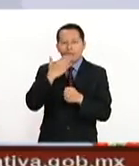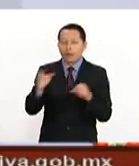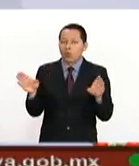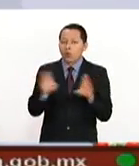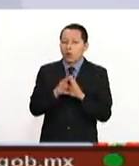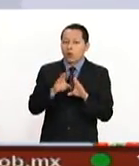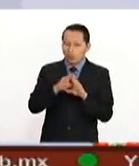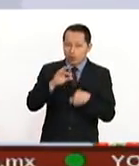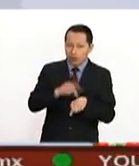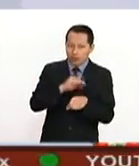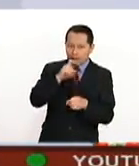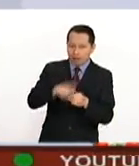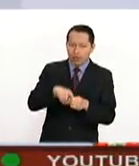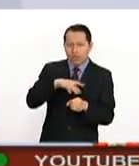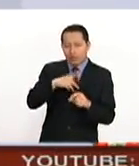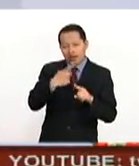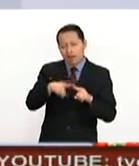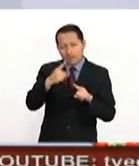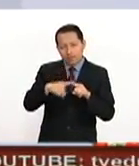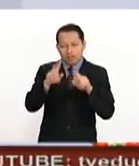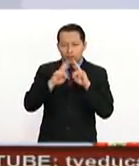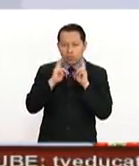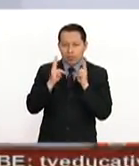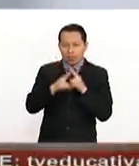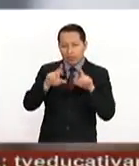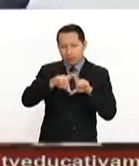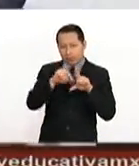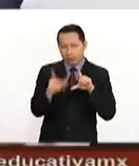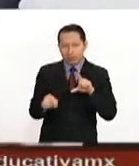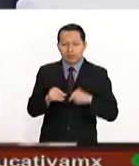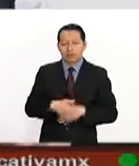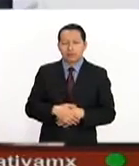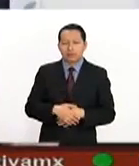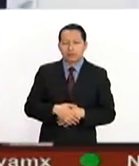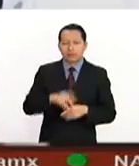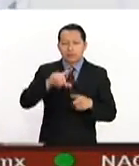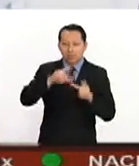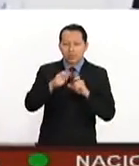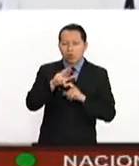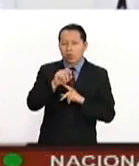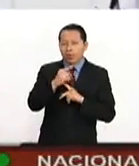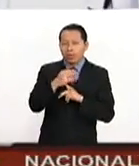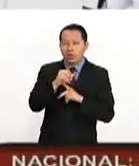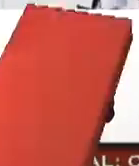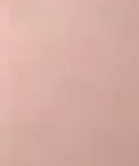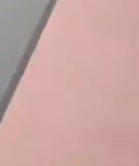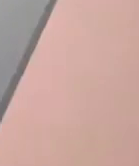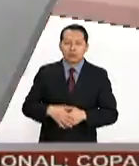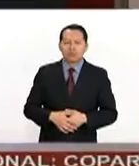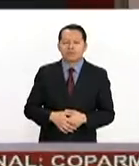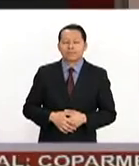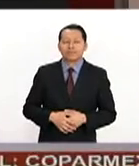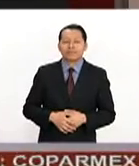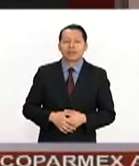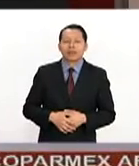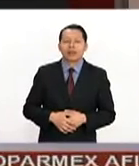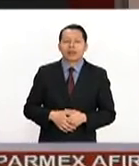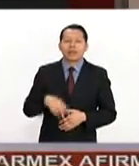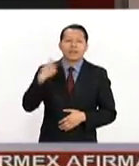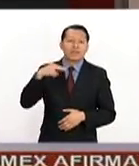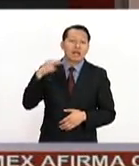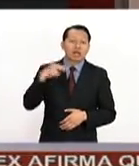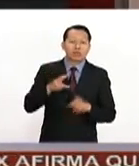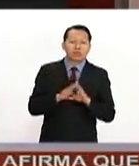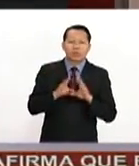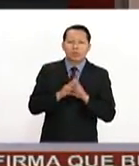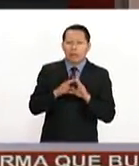médicos ahora adscritos en las distintas unidades del país. Para México al Día, Rodrigo Muñoz. En Veracruz